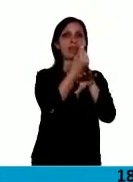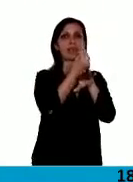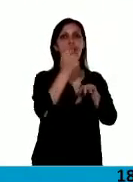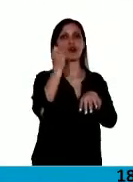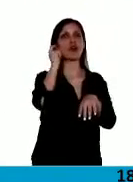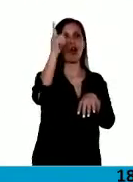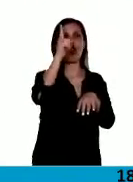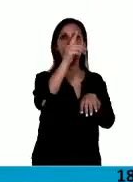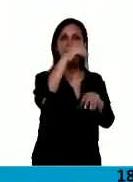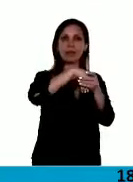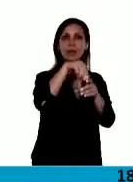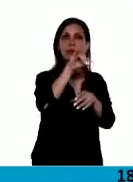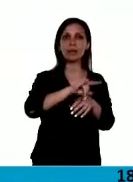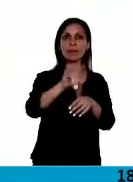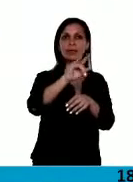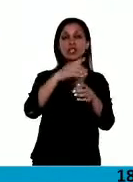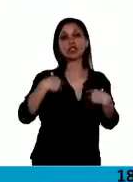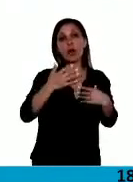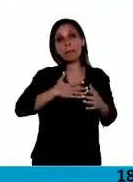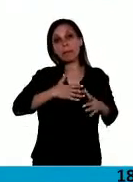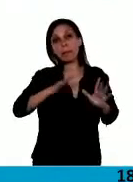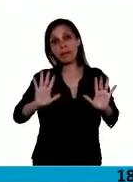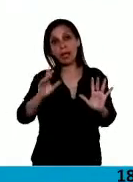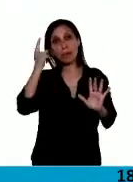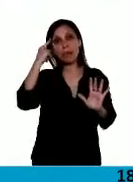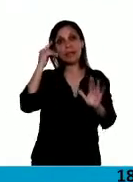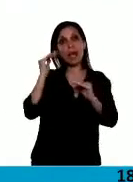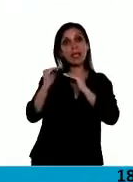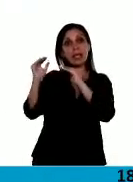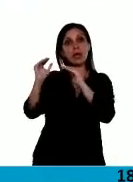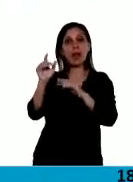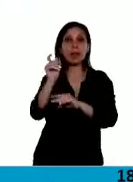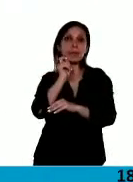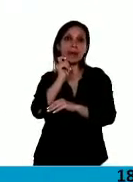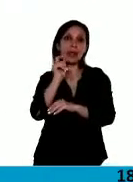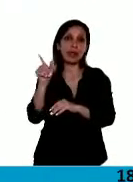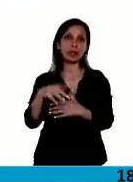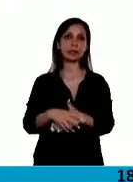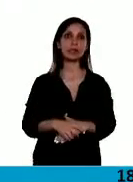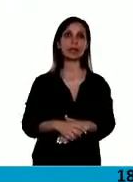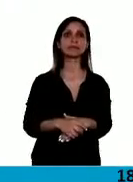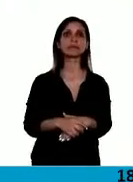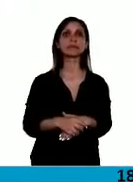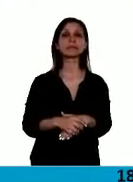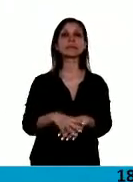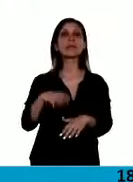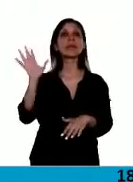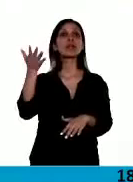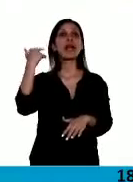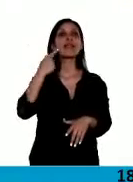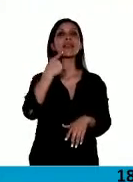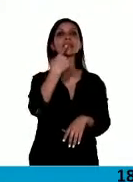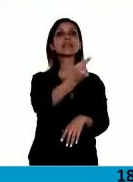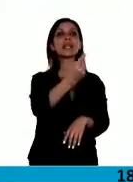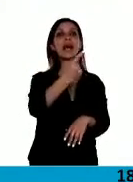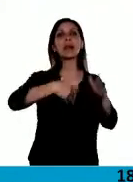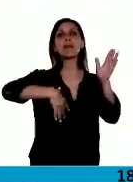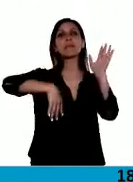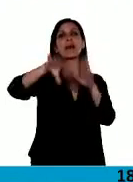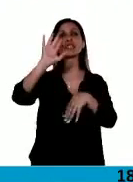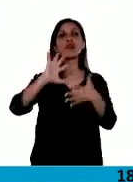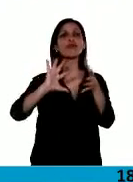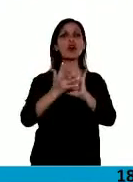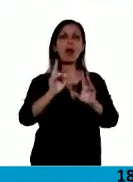prefiero pensar como el periodista curar, donde se decía que el mayor acto de rebeldía